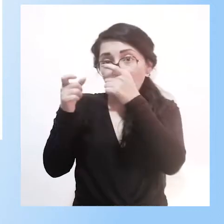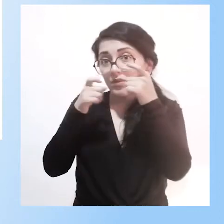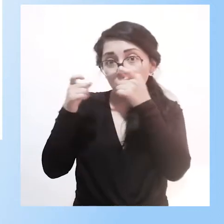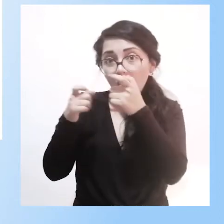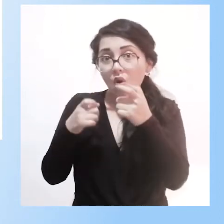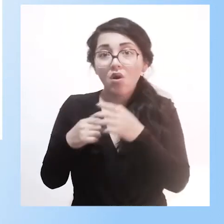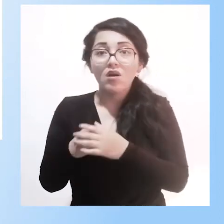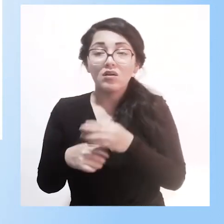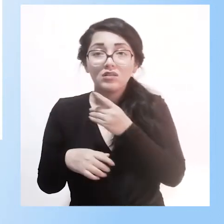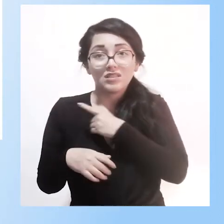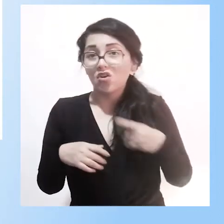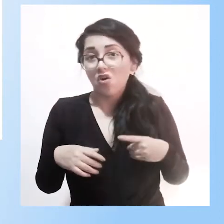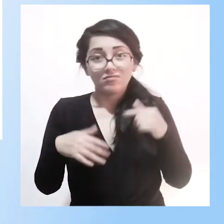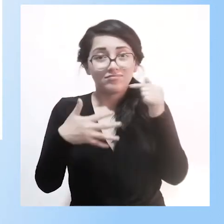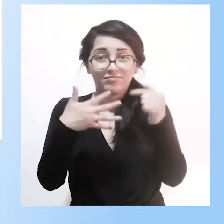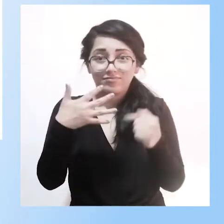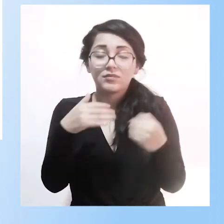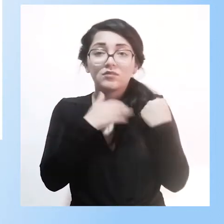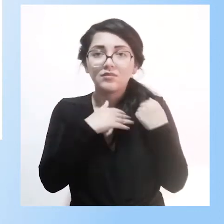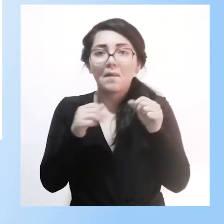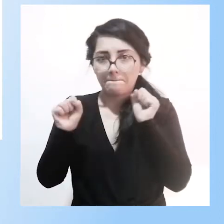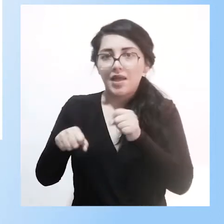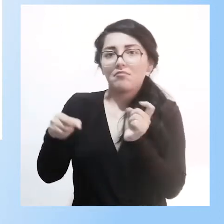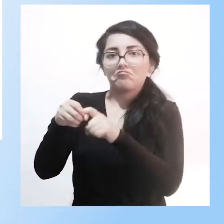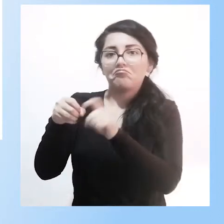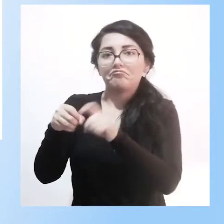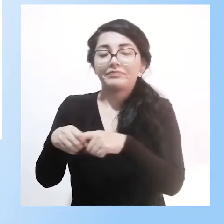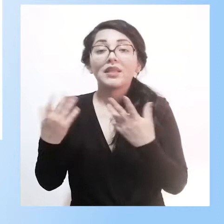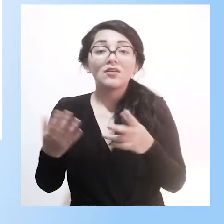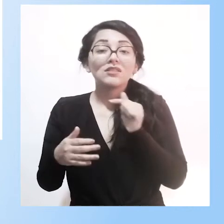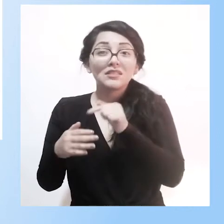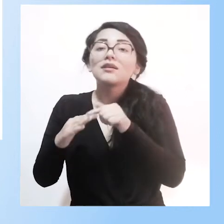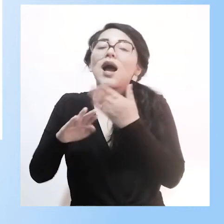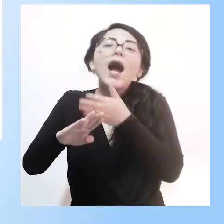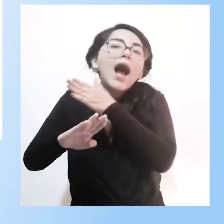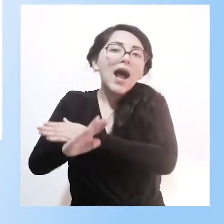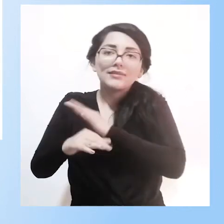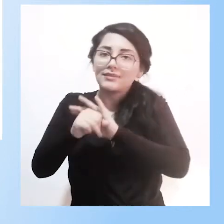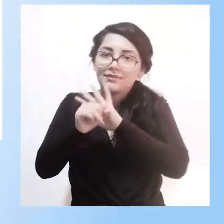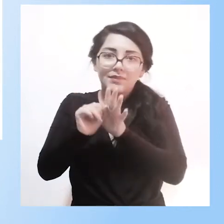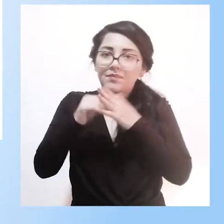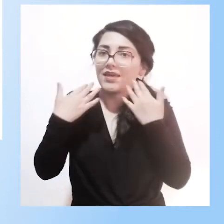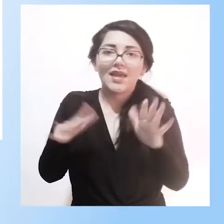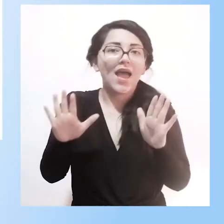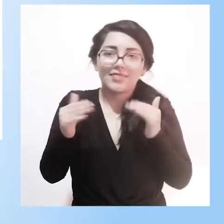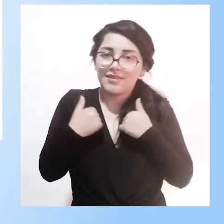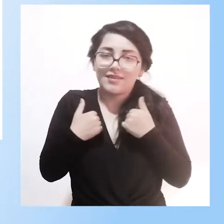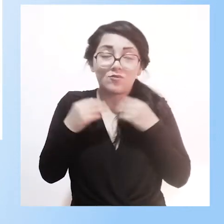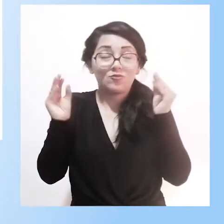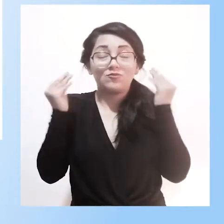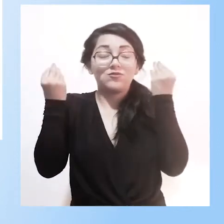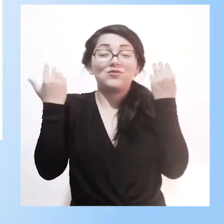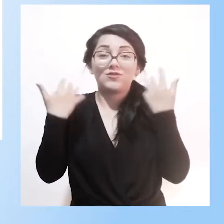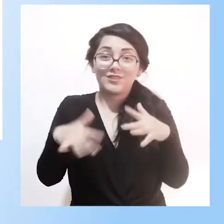supervisores. Es decir, que esto estaba generado antes de la pandemia y, por supuesto,